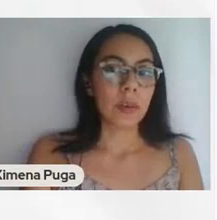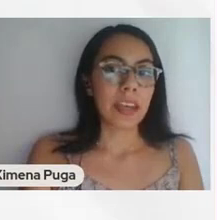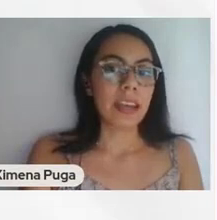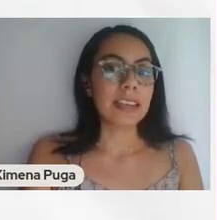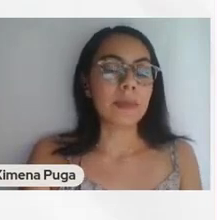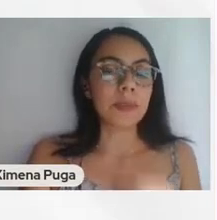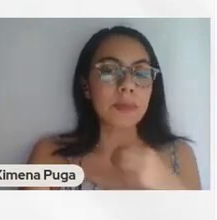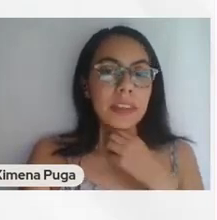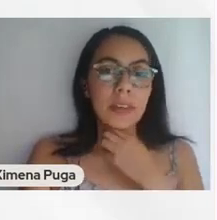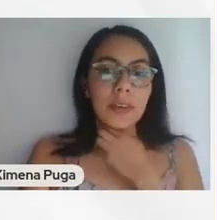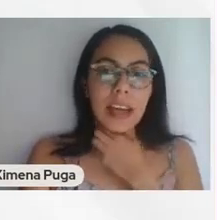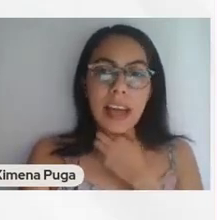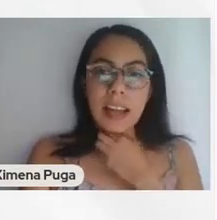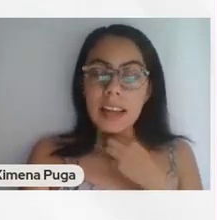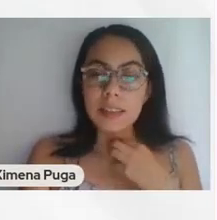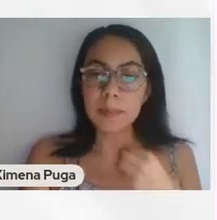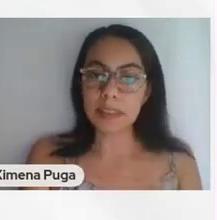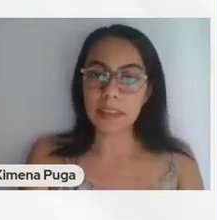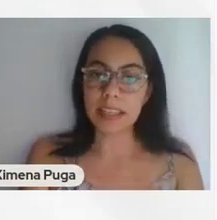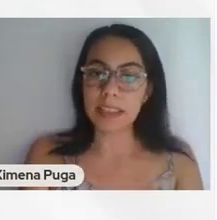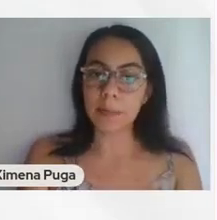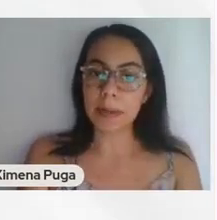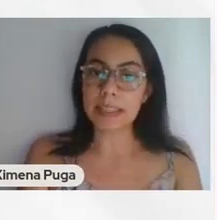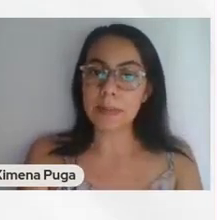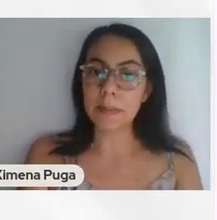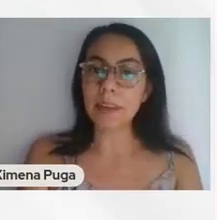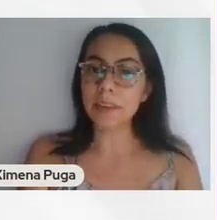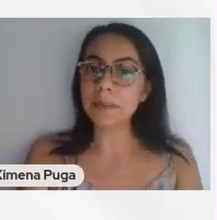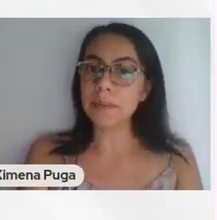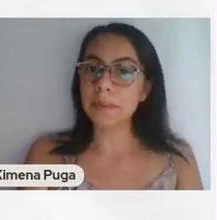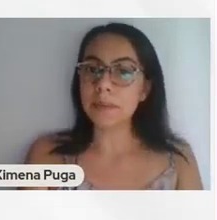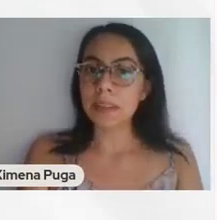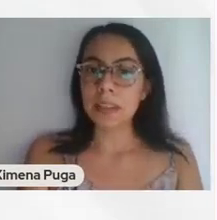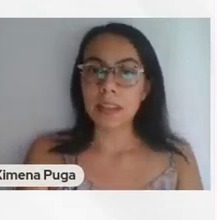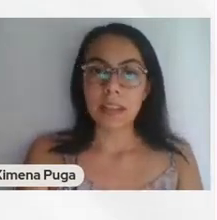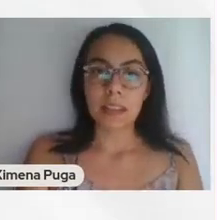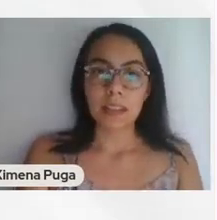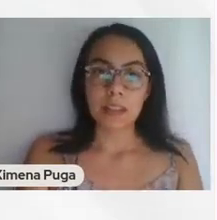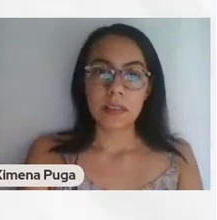Ok, estamos viendo a las personas que participaron.